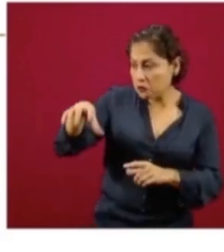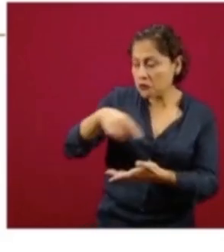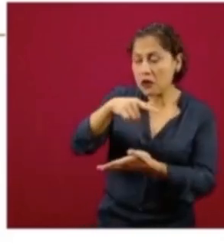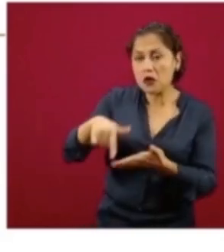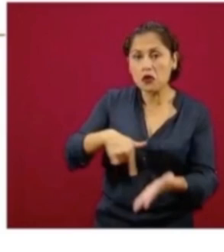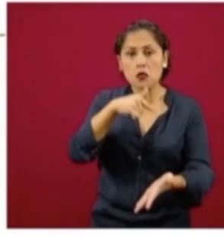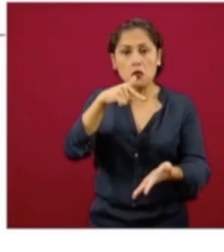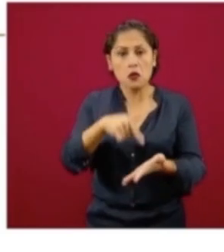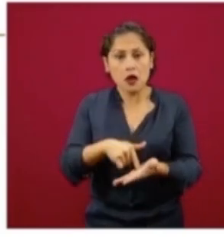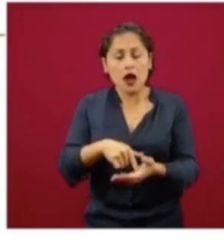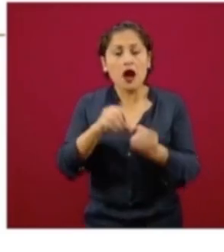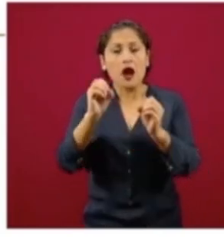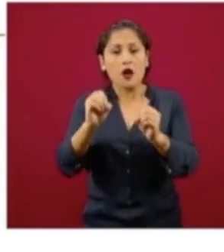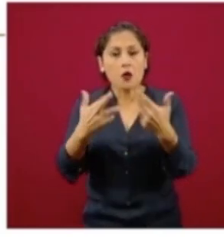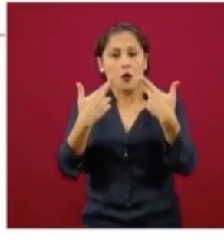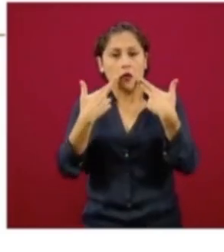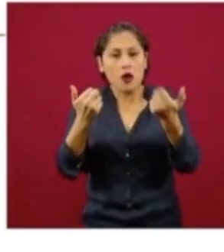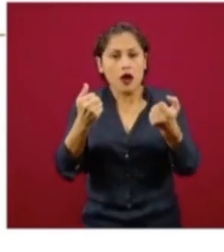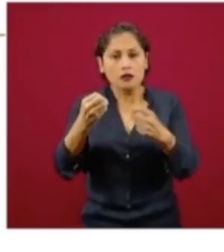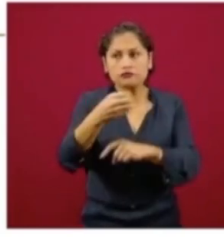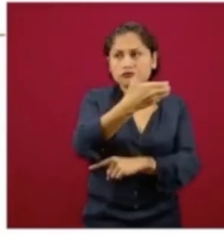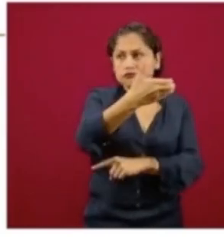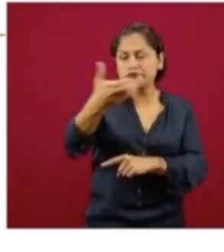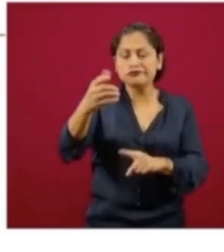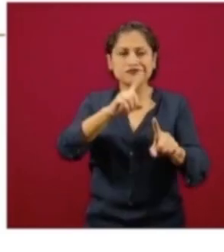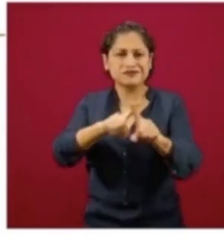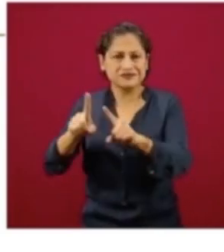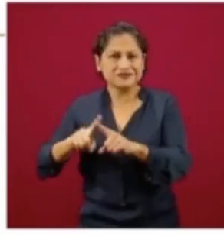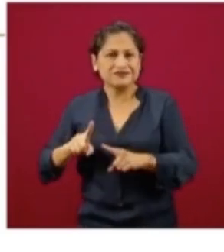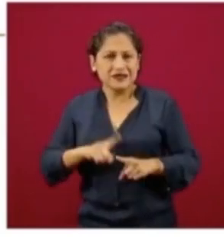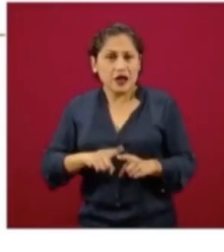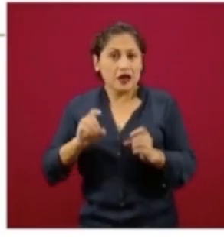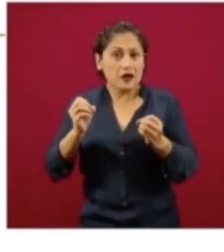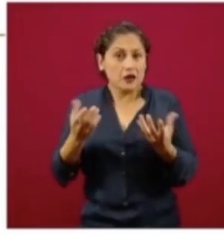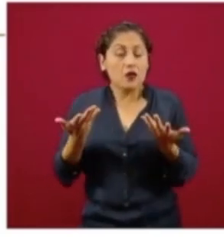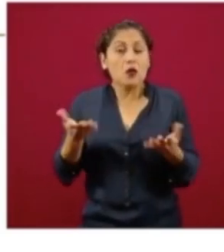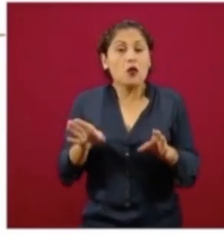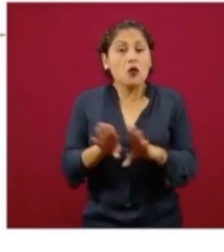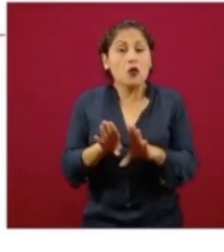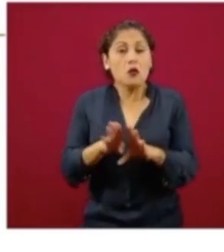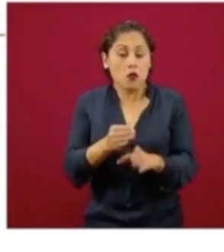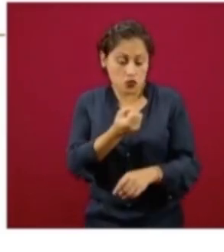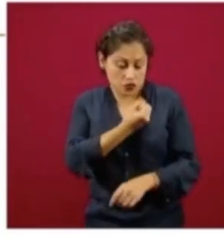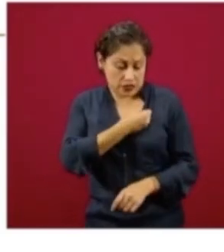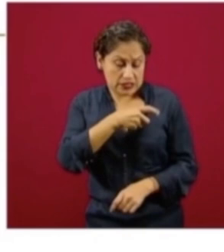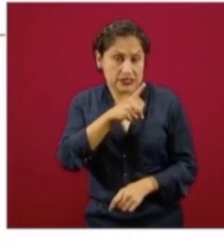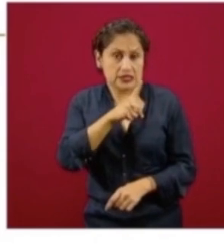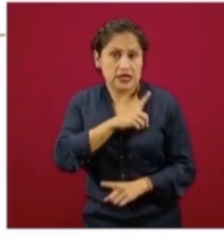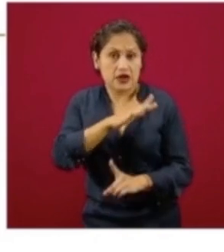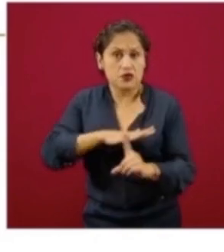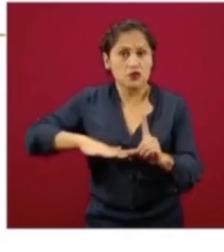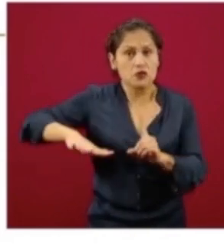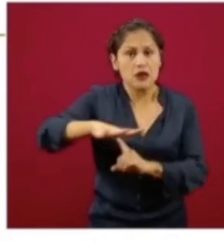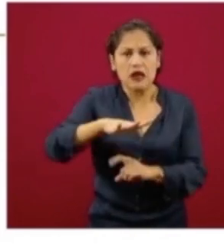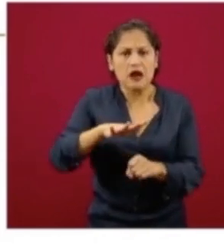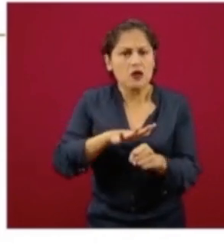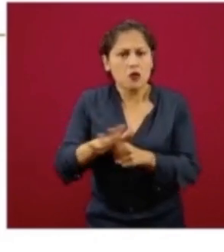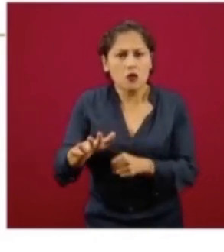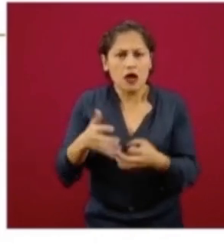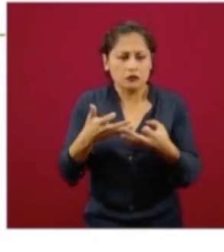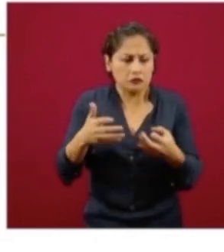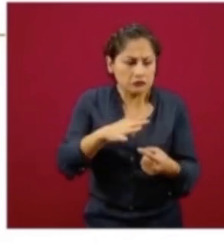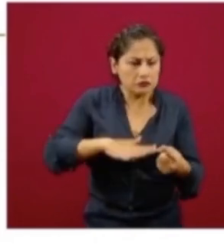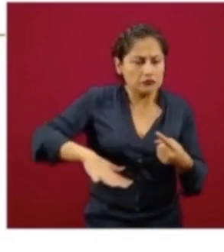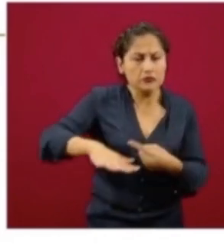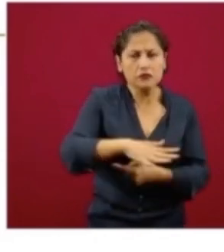ejido, la ranchería. Pero cuando hablamos de salud ambiental, estamos hablando del suelo, del agua, de la flora, de